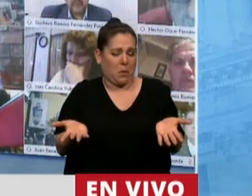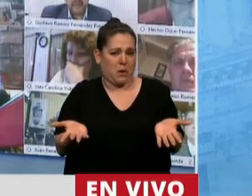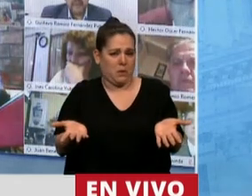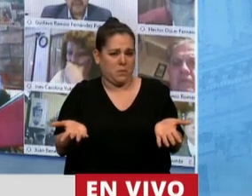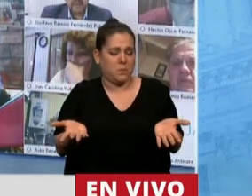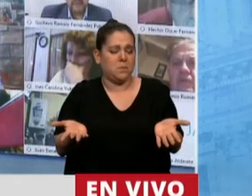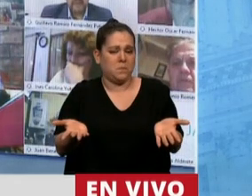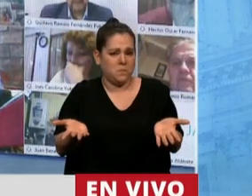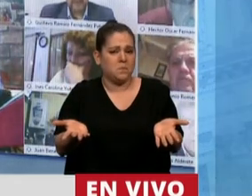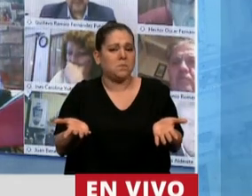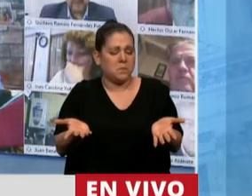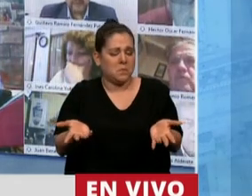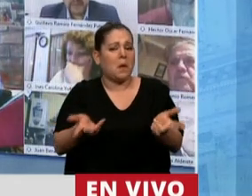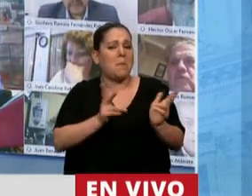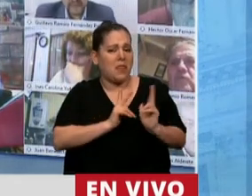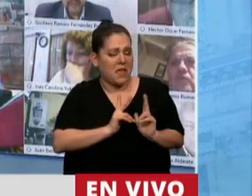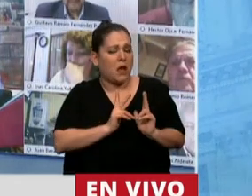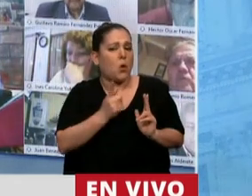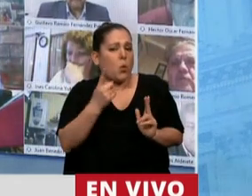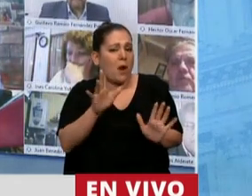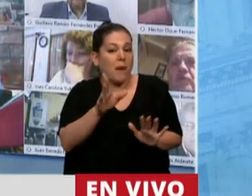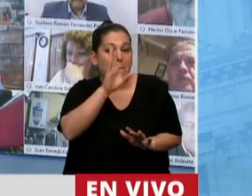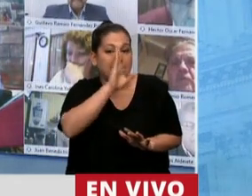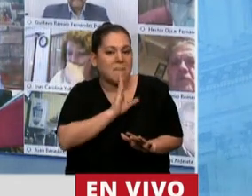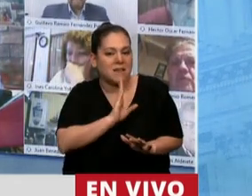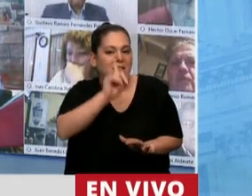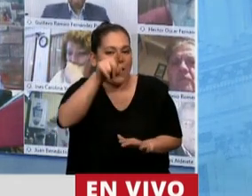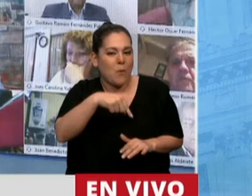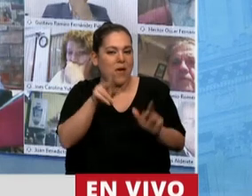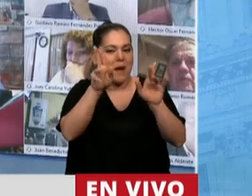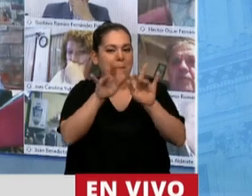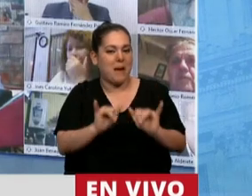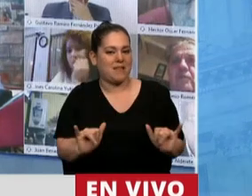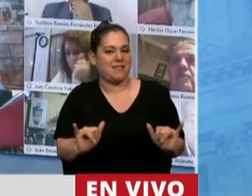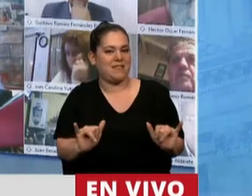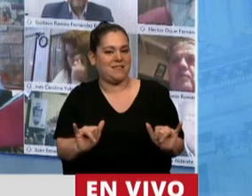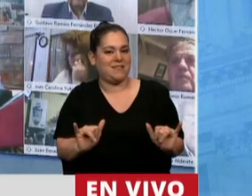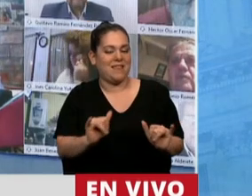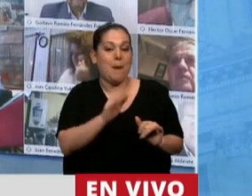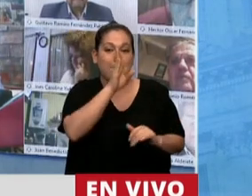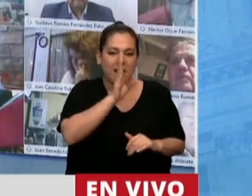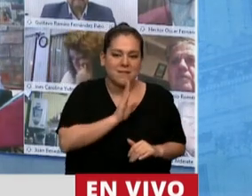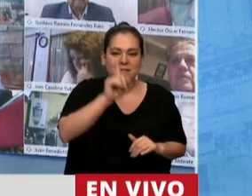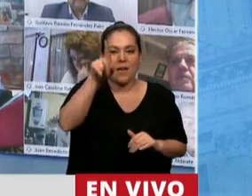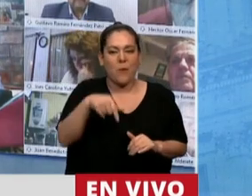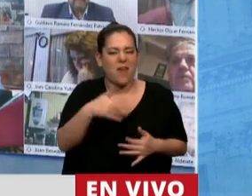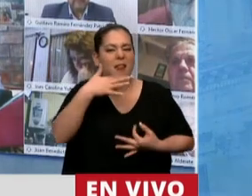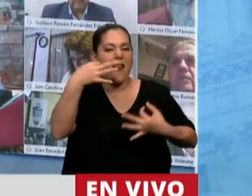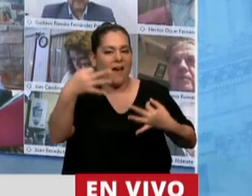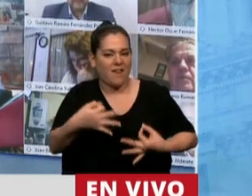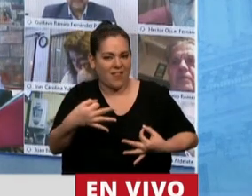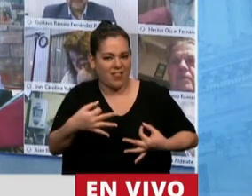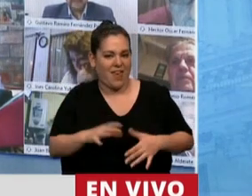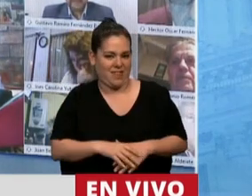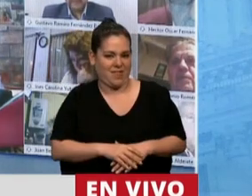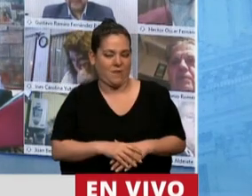que paciencia es la ciencia de la paz y la verdad que nosotros tenemos